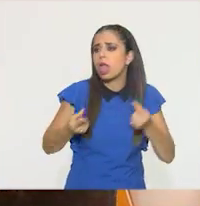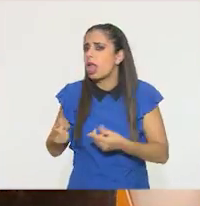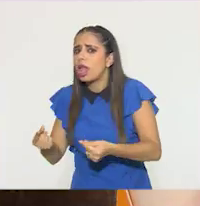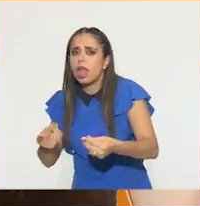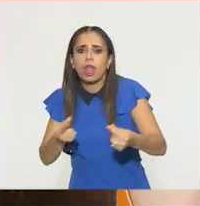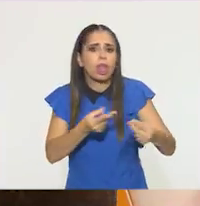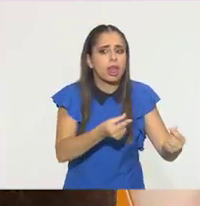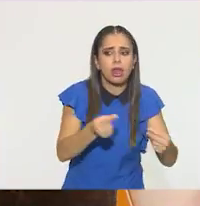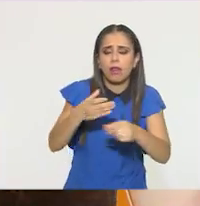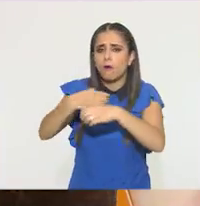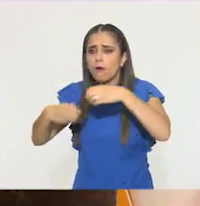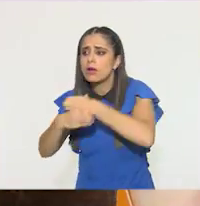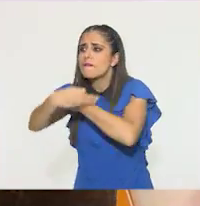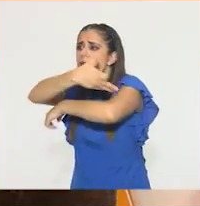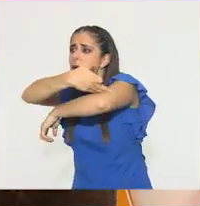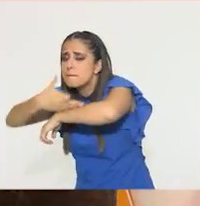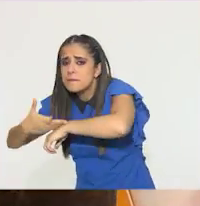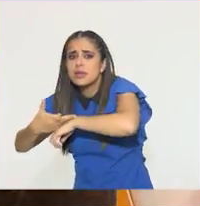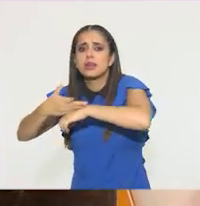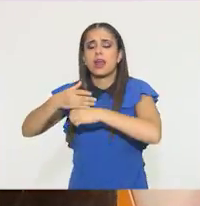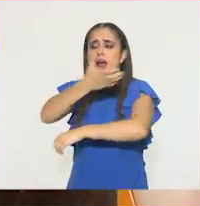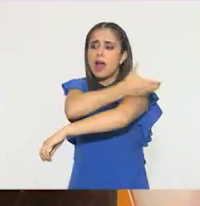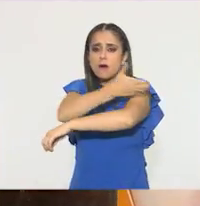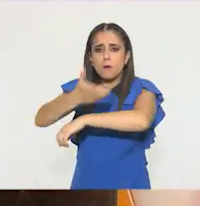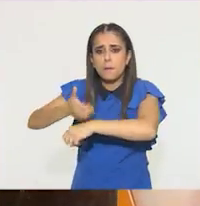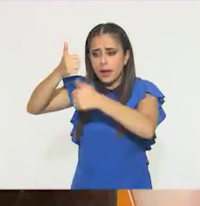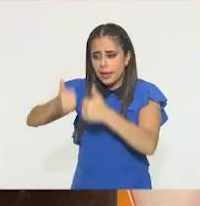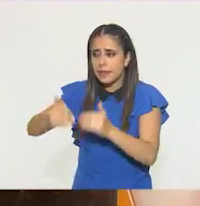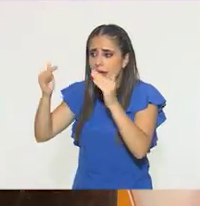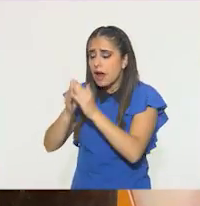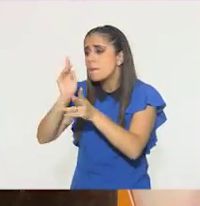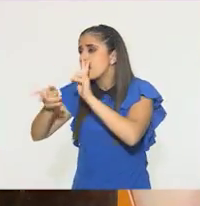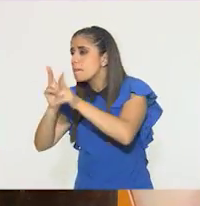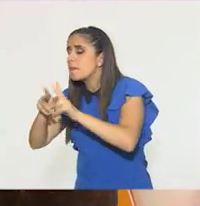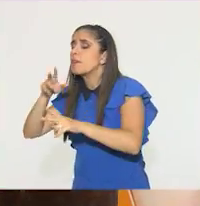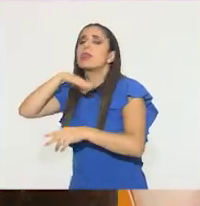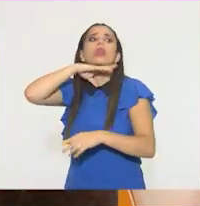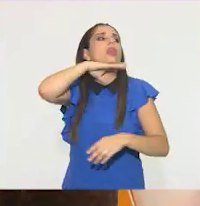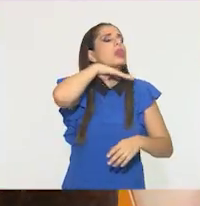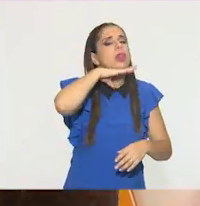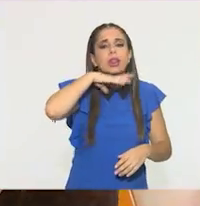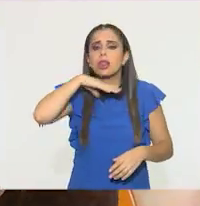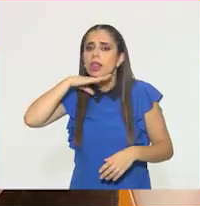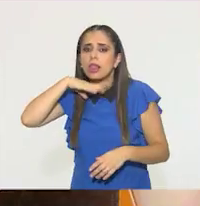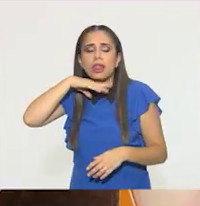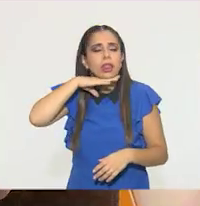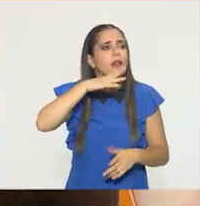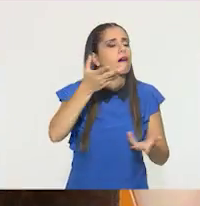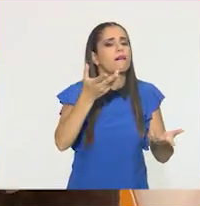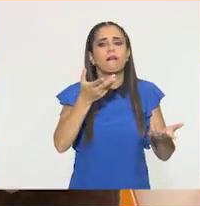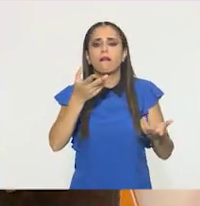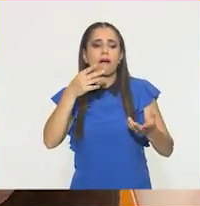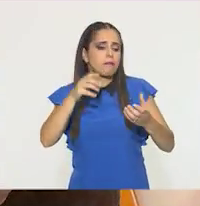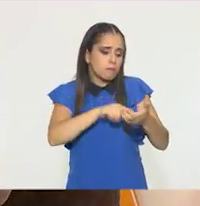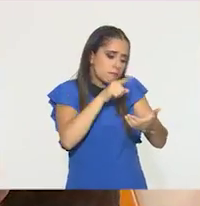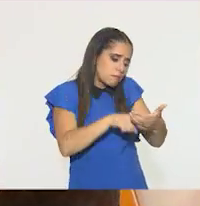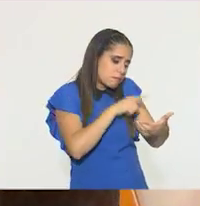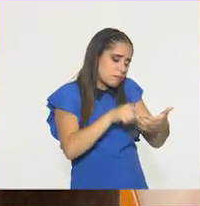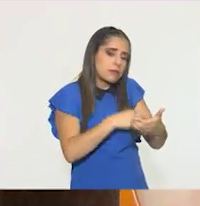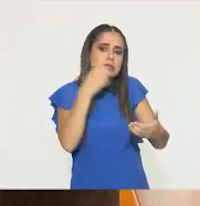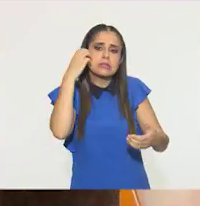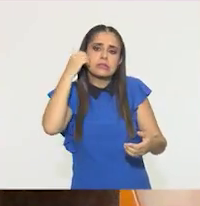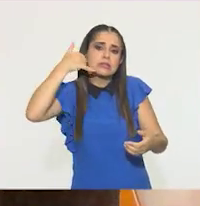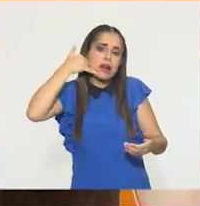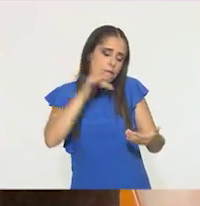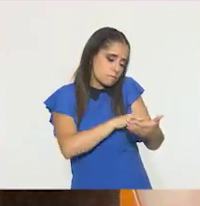distraer con nuestros familiares que nos acompañan en casa. Nos podemos distraer con, a lo mejor, un celular, un